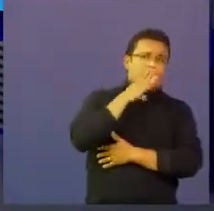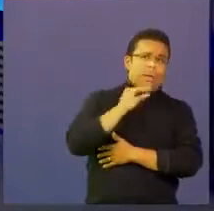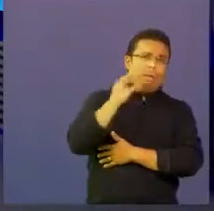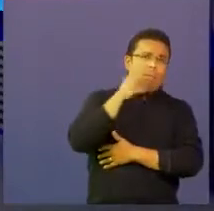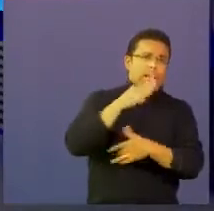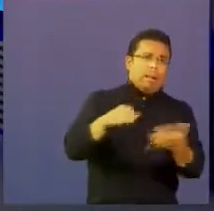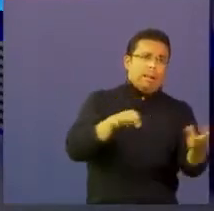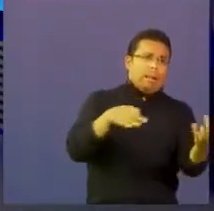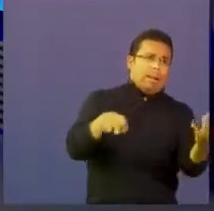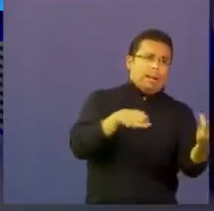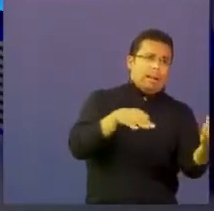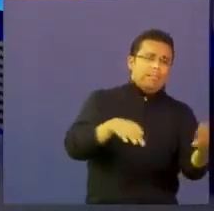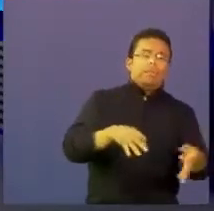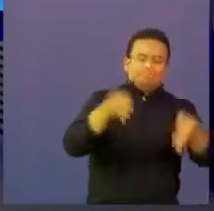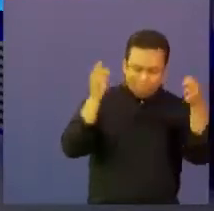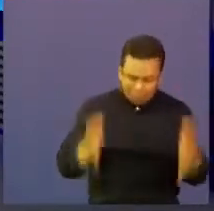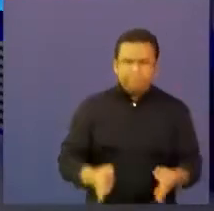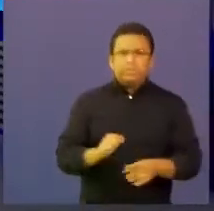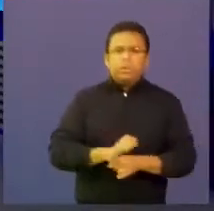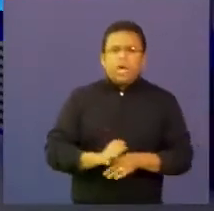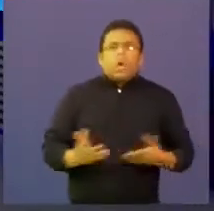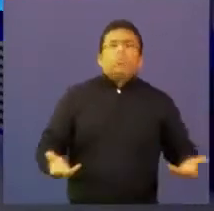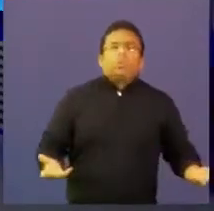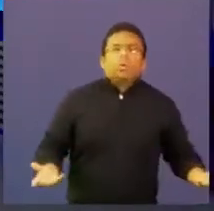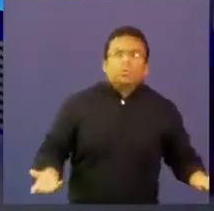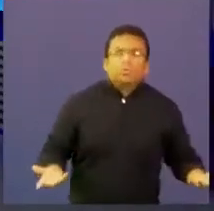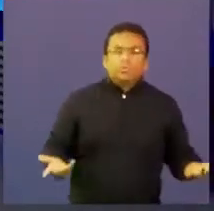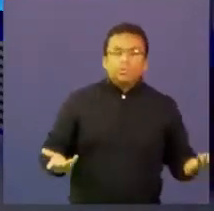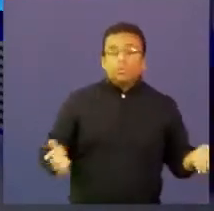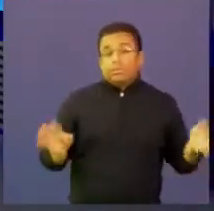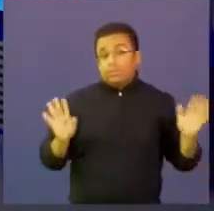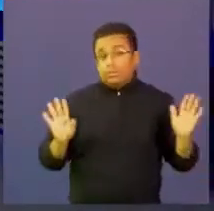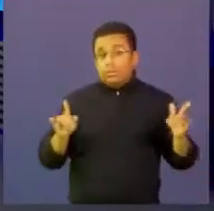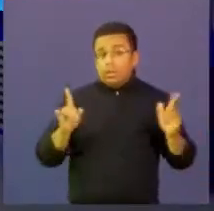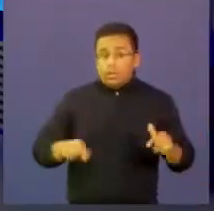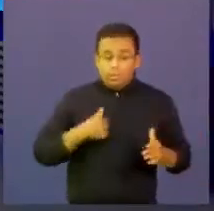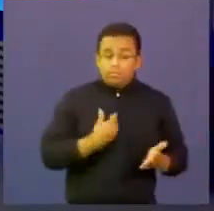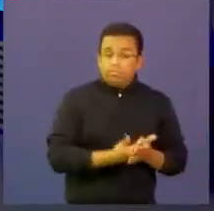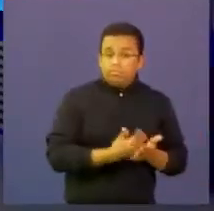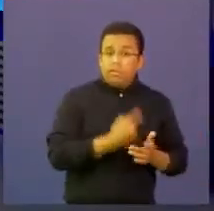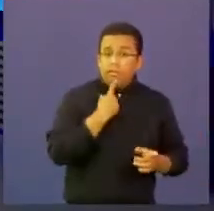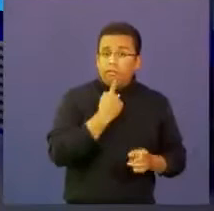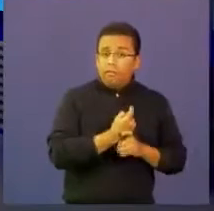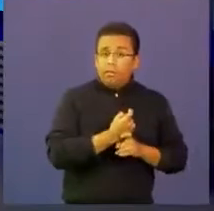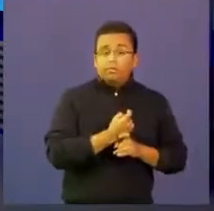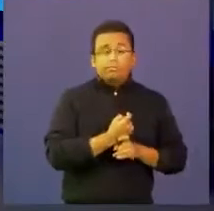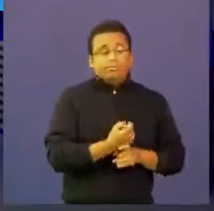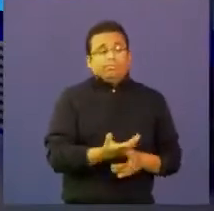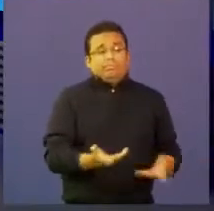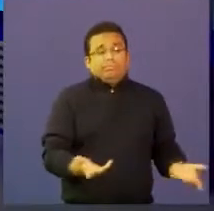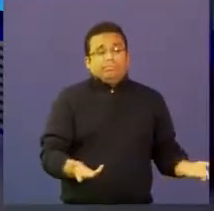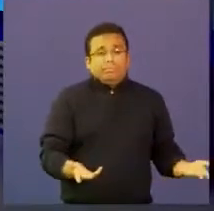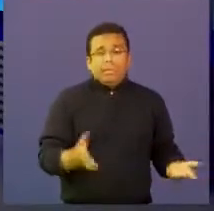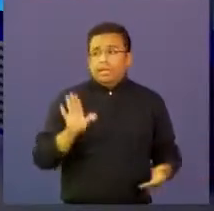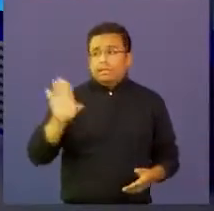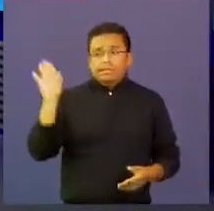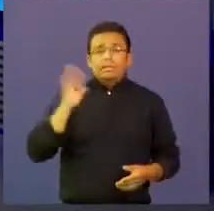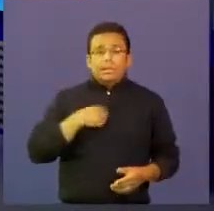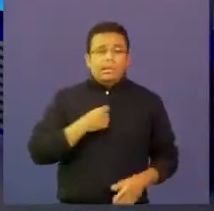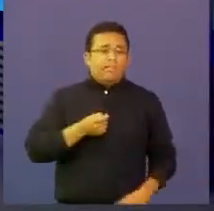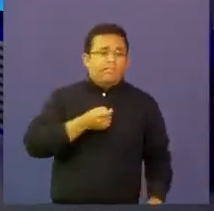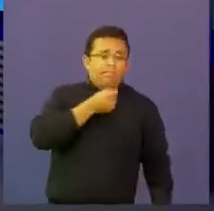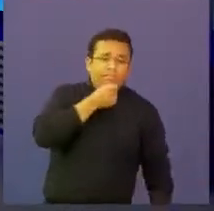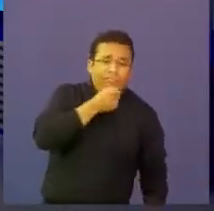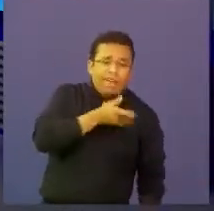al aula cómo se hace y por qué y es que eso es muy fácil decirlo eso que María Fernanda lo diga eso es muy